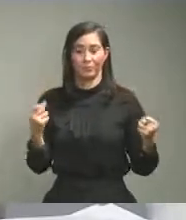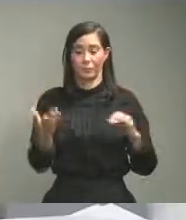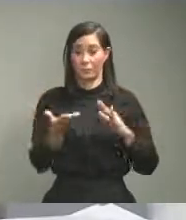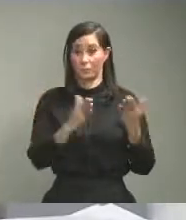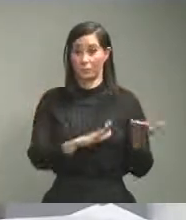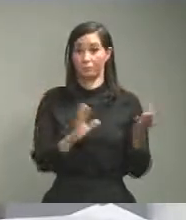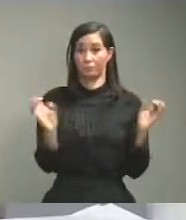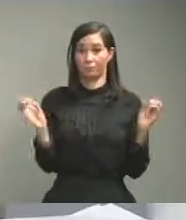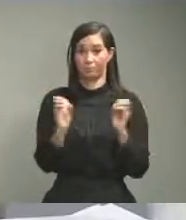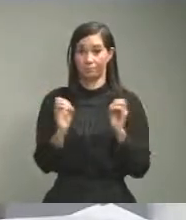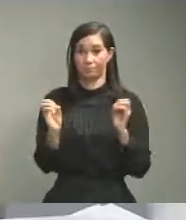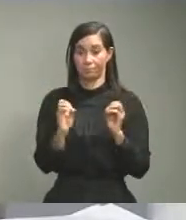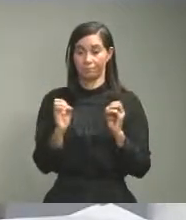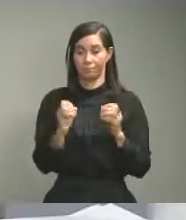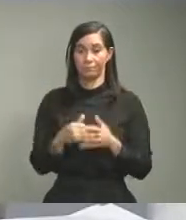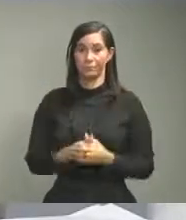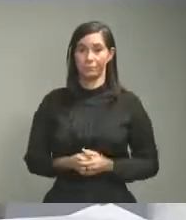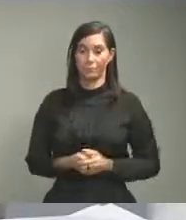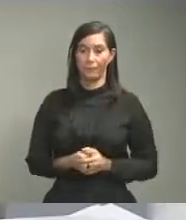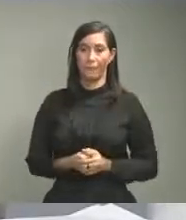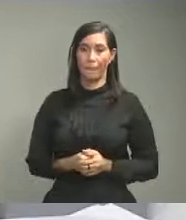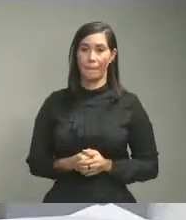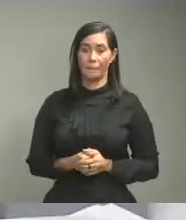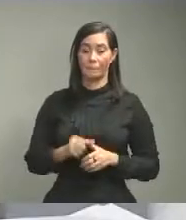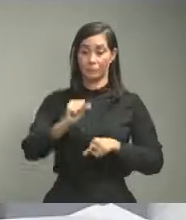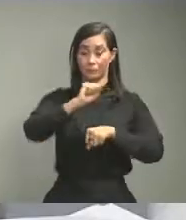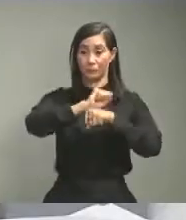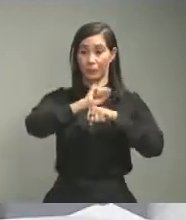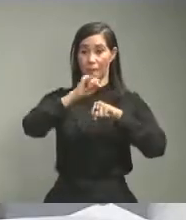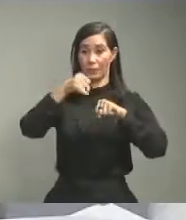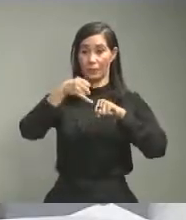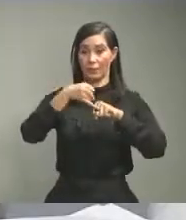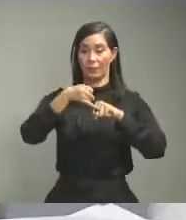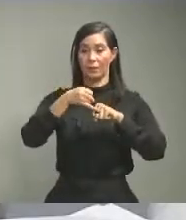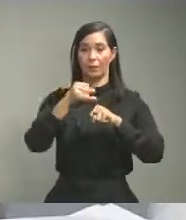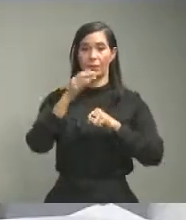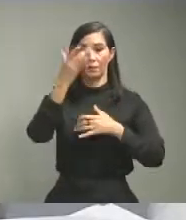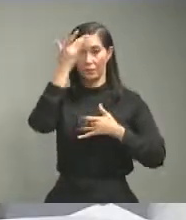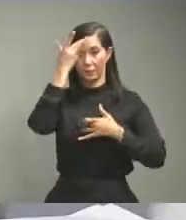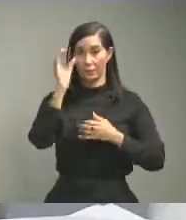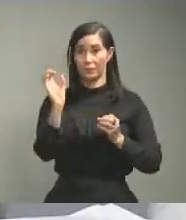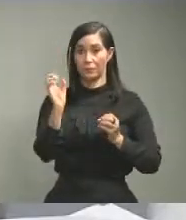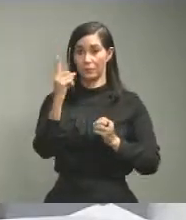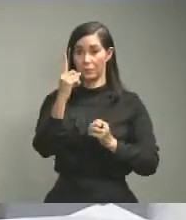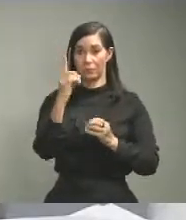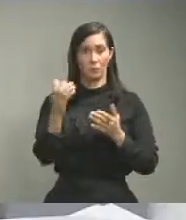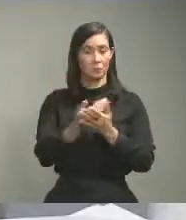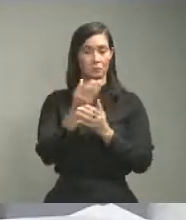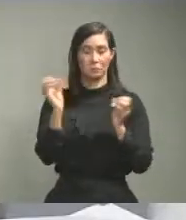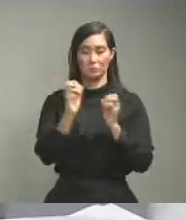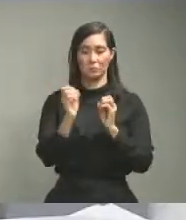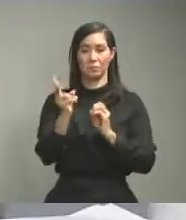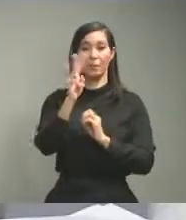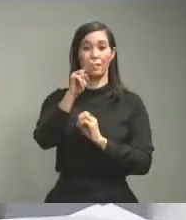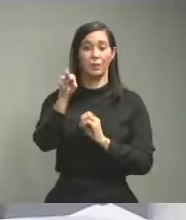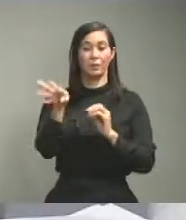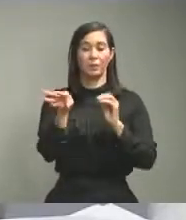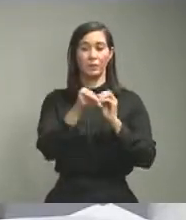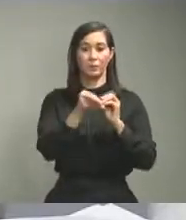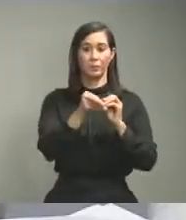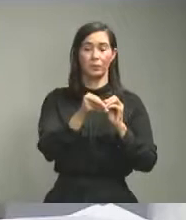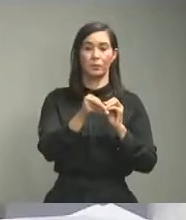fallecimientos San Juan 0 casos nuevos 21 acumulados